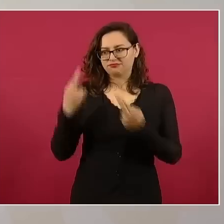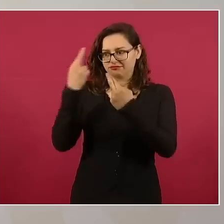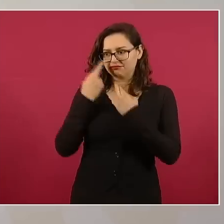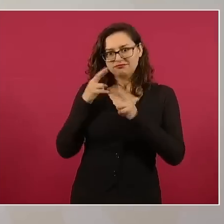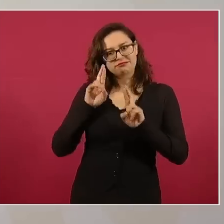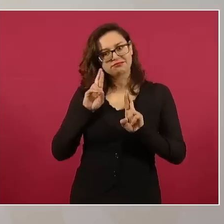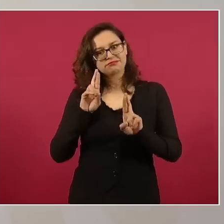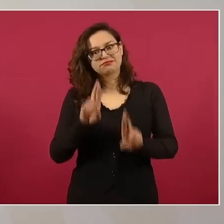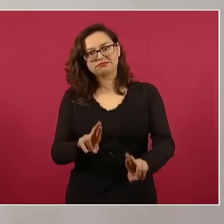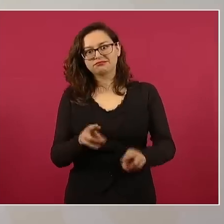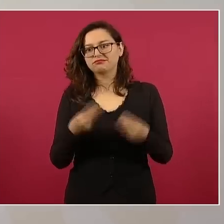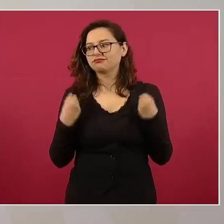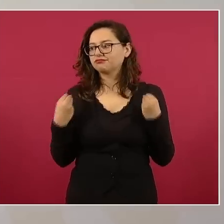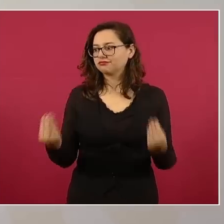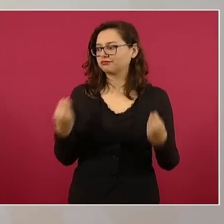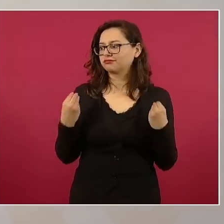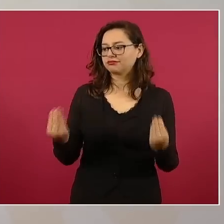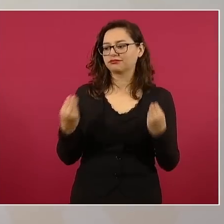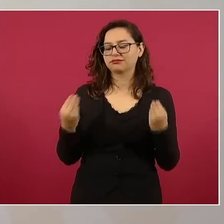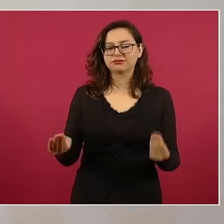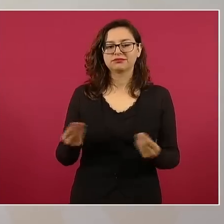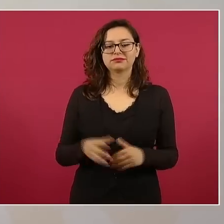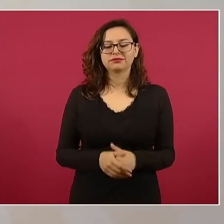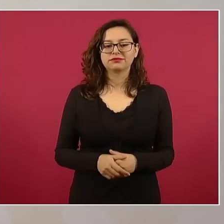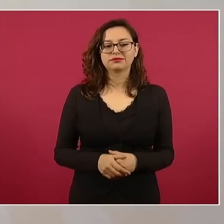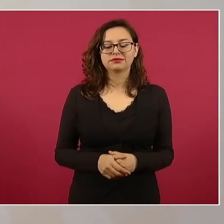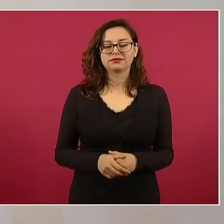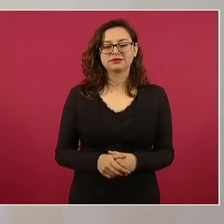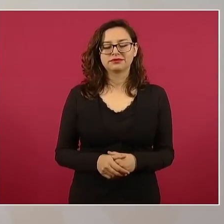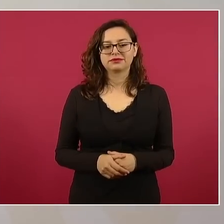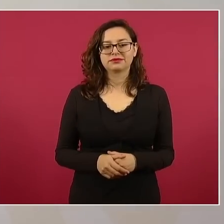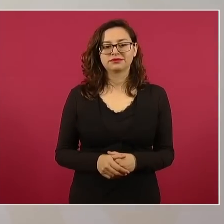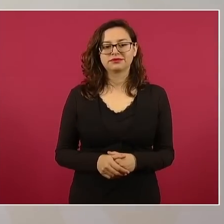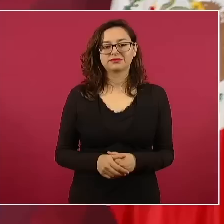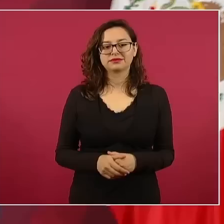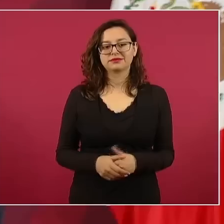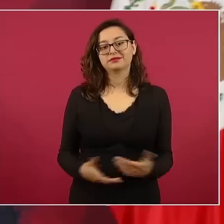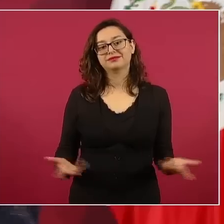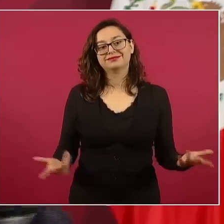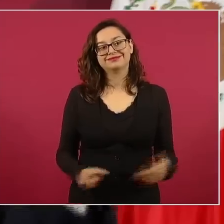nuestros paisanos, bueno,